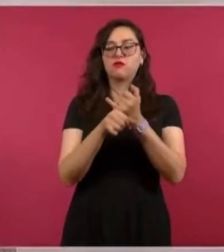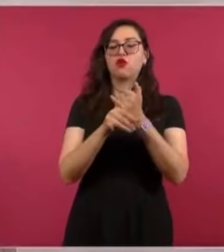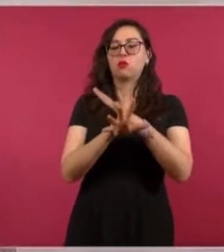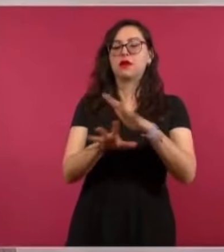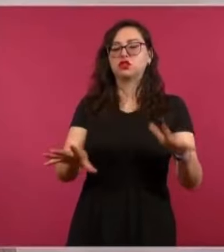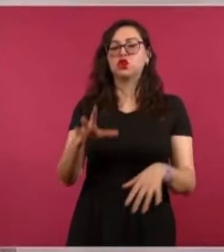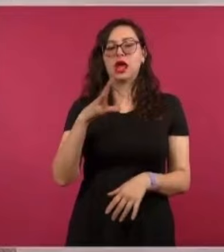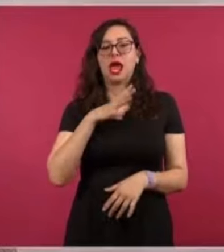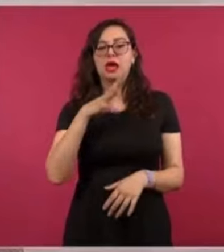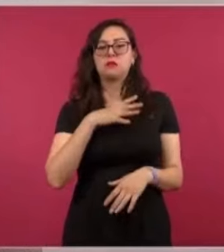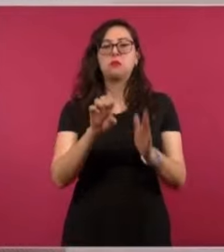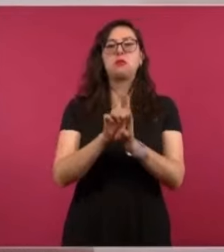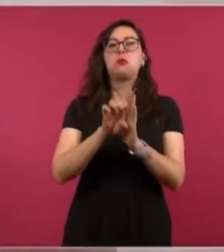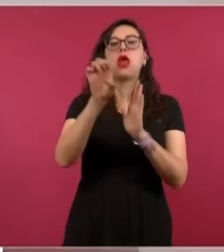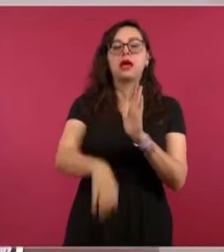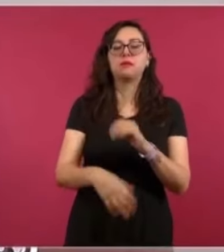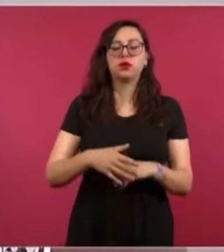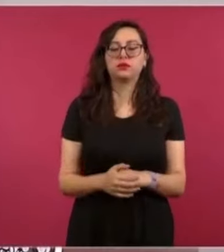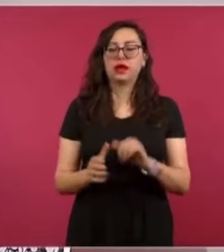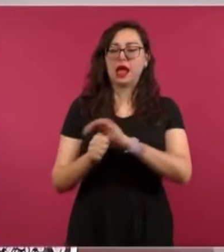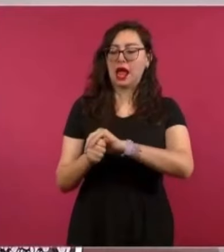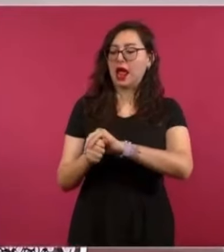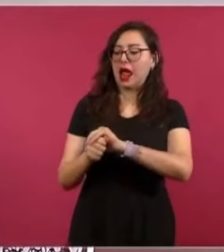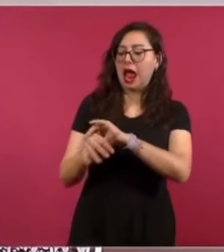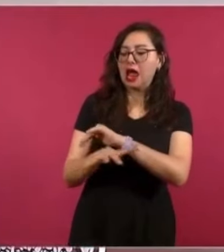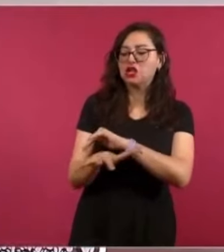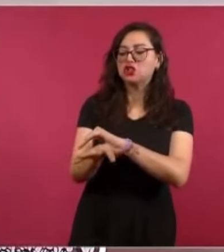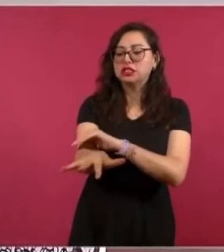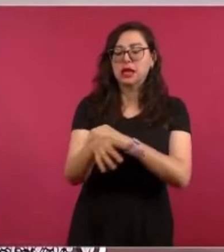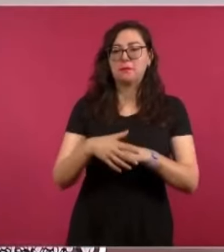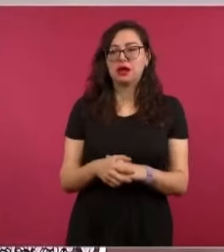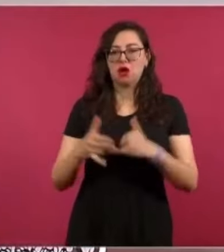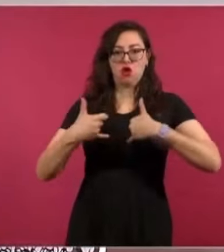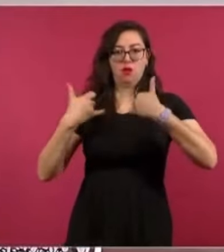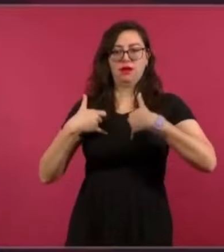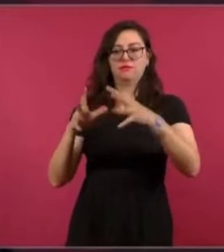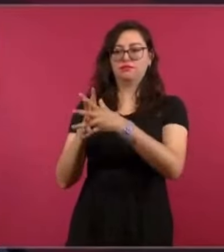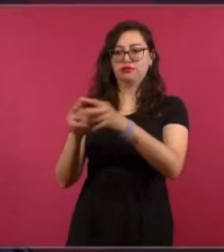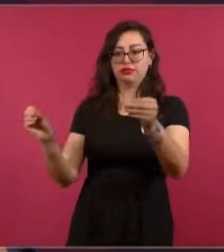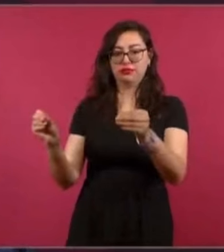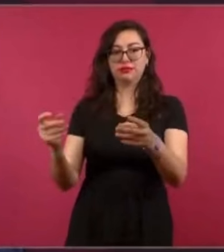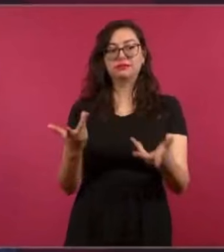que ser